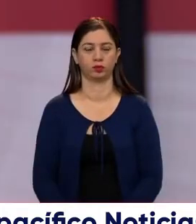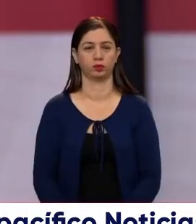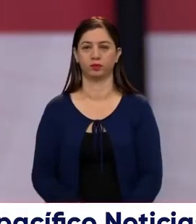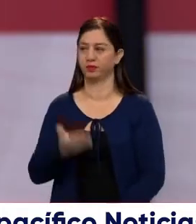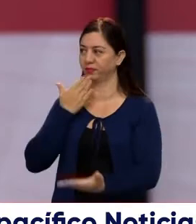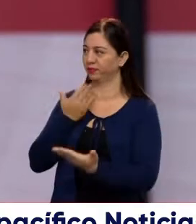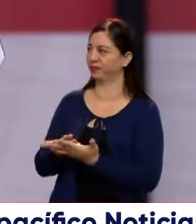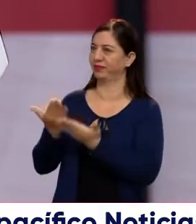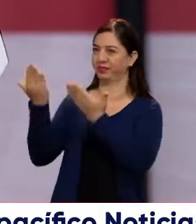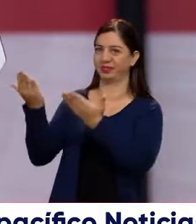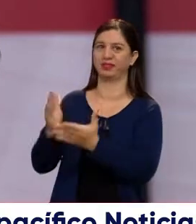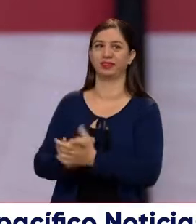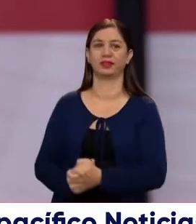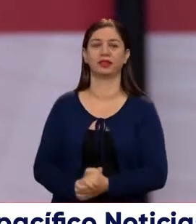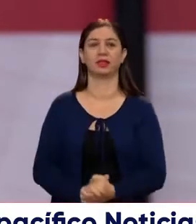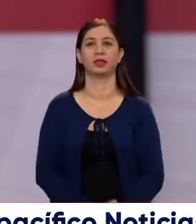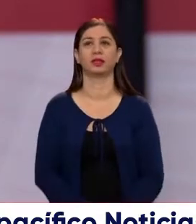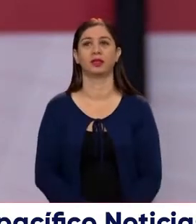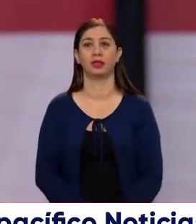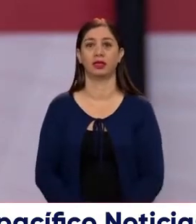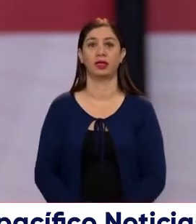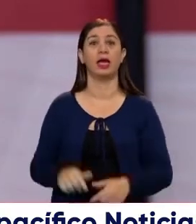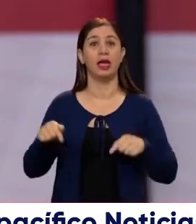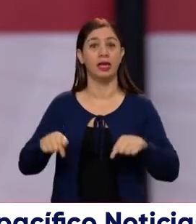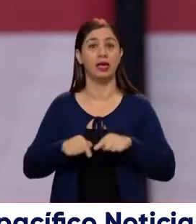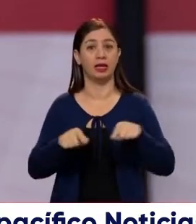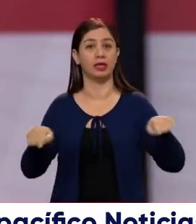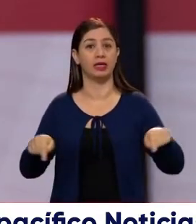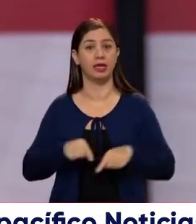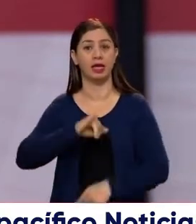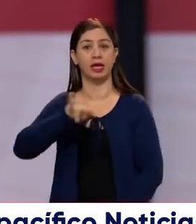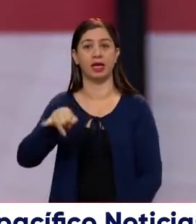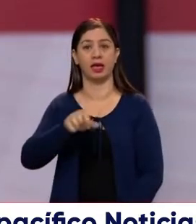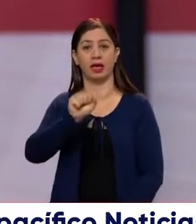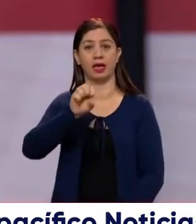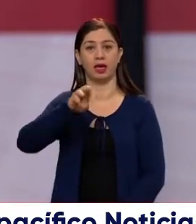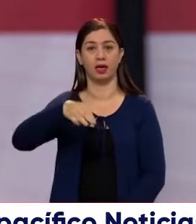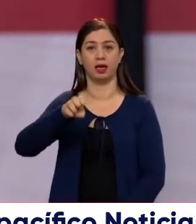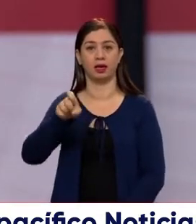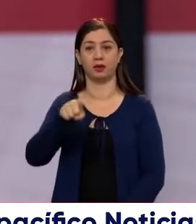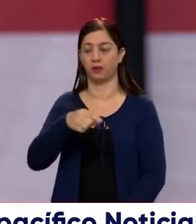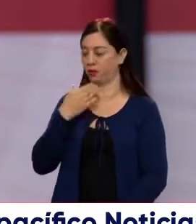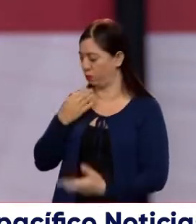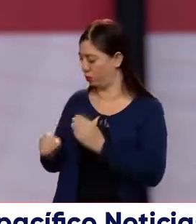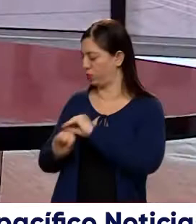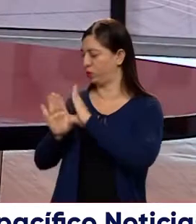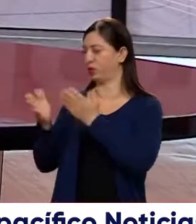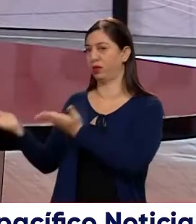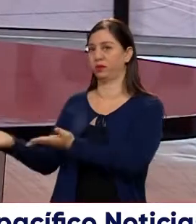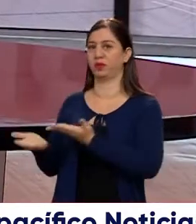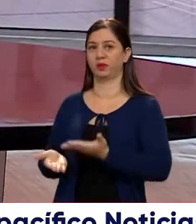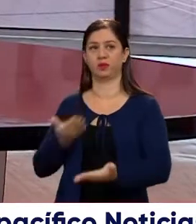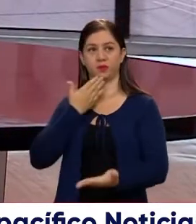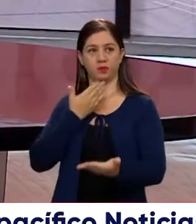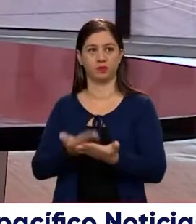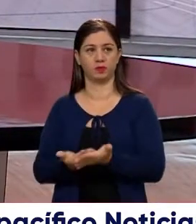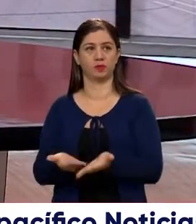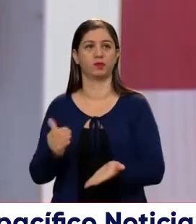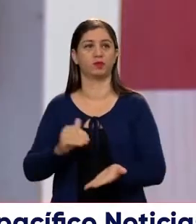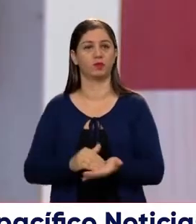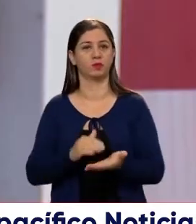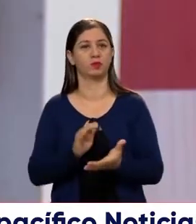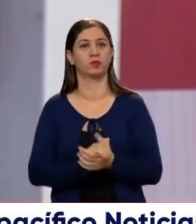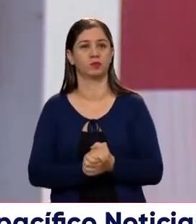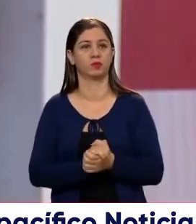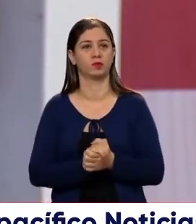Gracias, gracias por atendernos. Y aquí en Estudio nos acompaña James. James, ¿cómo está? Buenos días y bienvenido. Muy buenos días, muchas gracias. Nuevamente aquí,